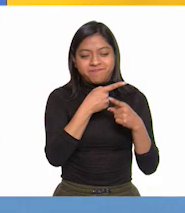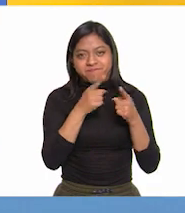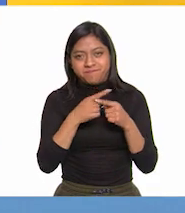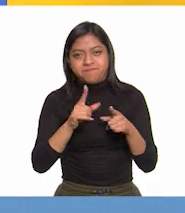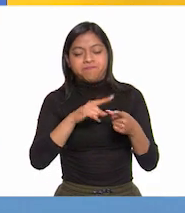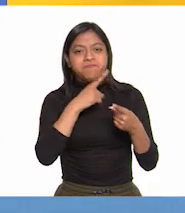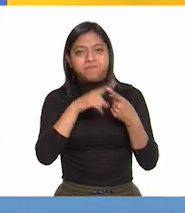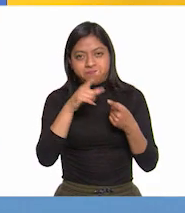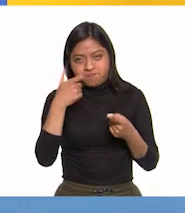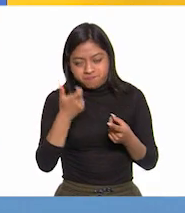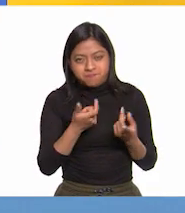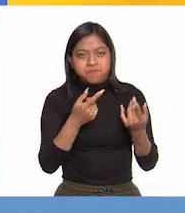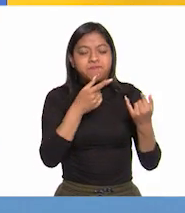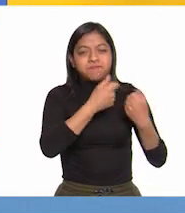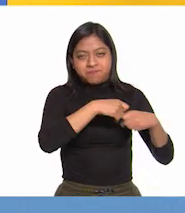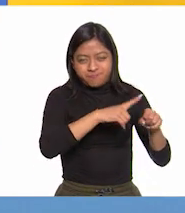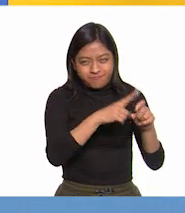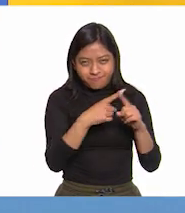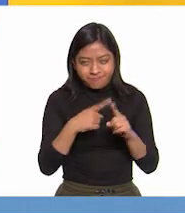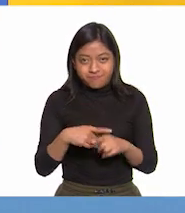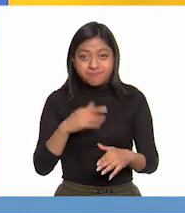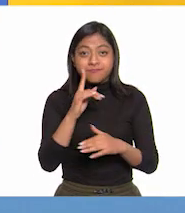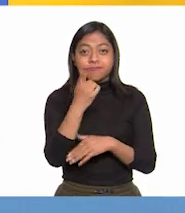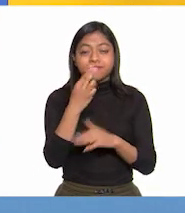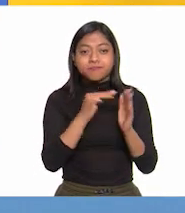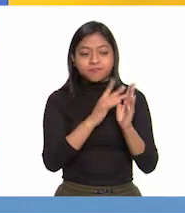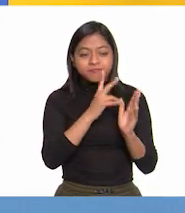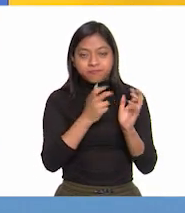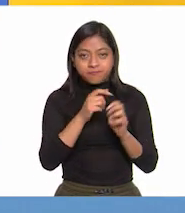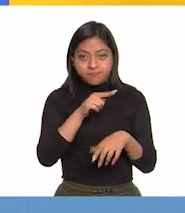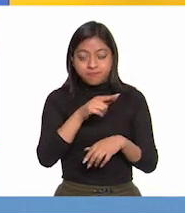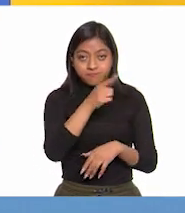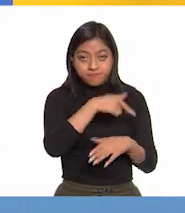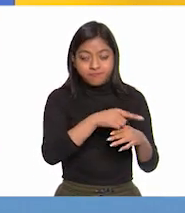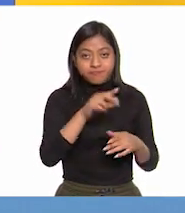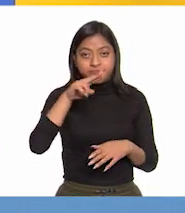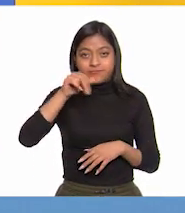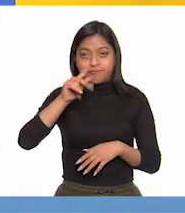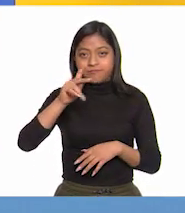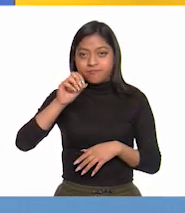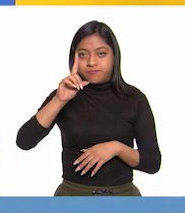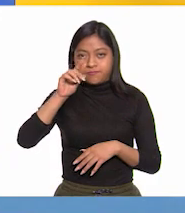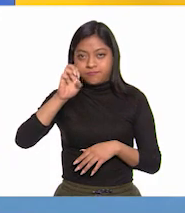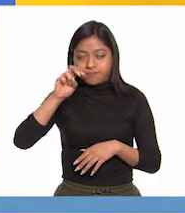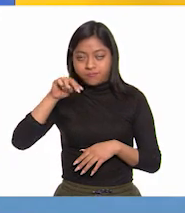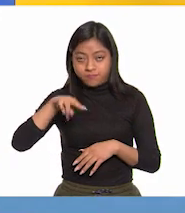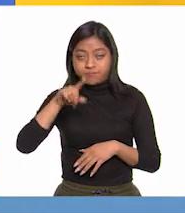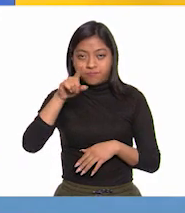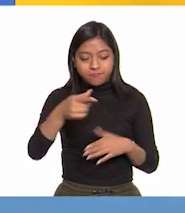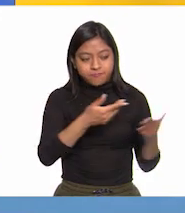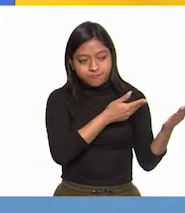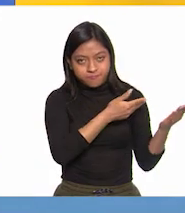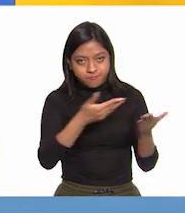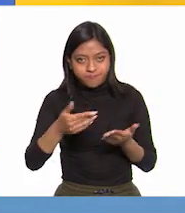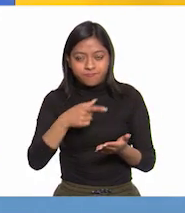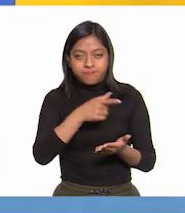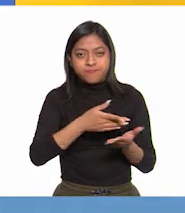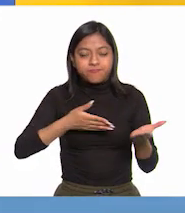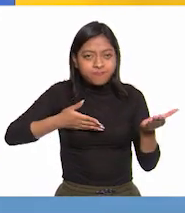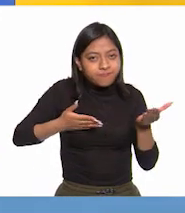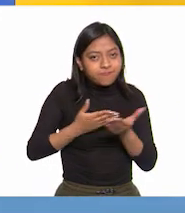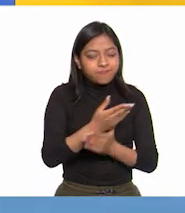En 1807, las tropas del ejército francés de Napoleón Bonaparte ingresaron a territorio español